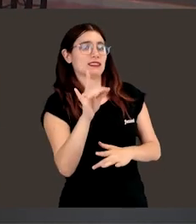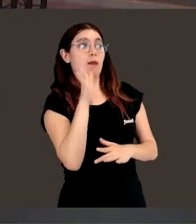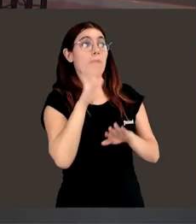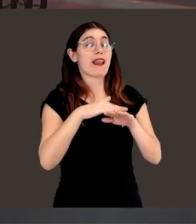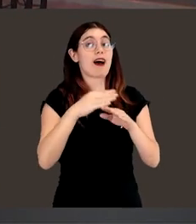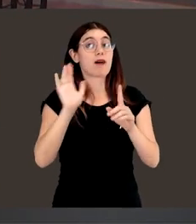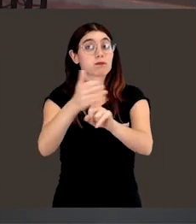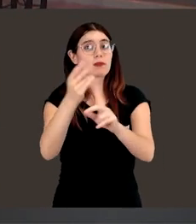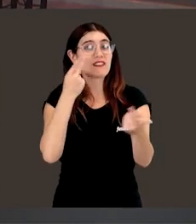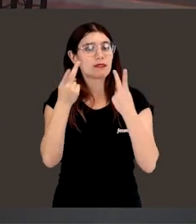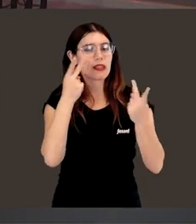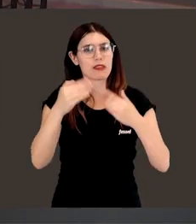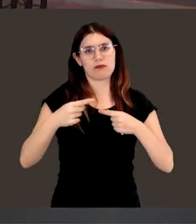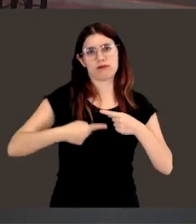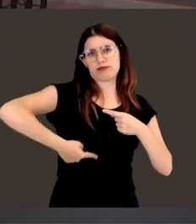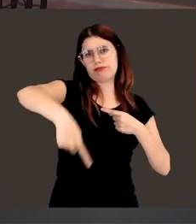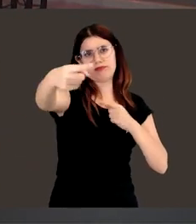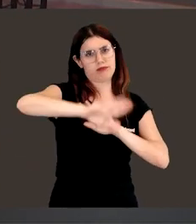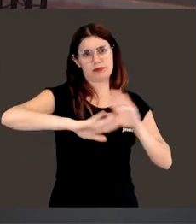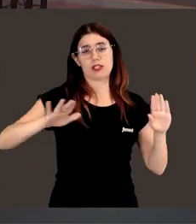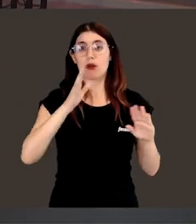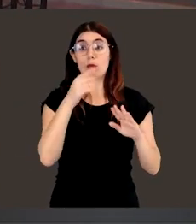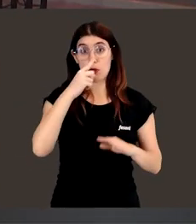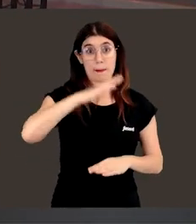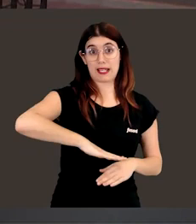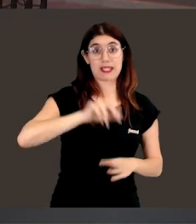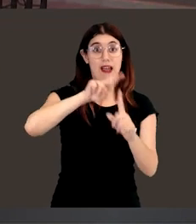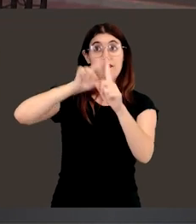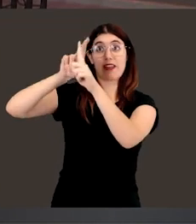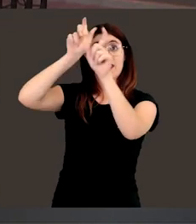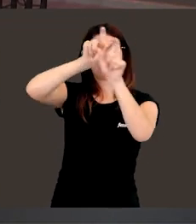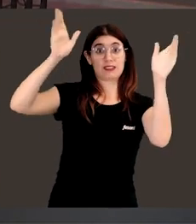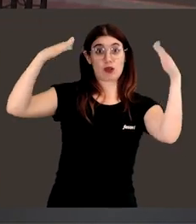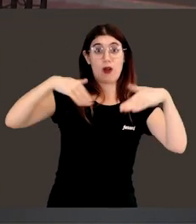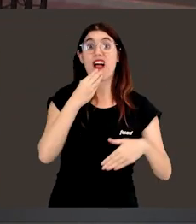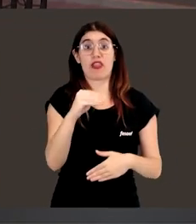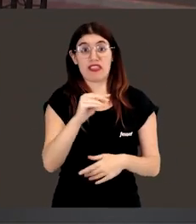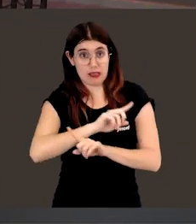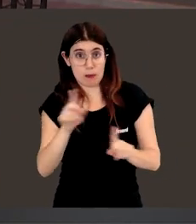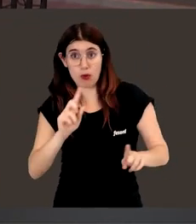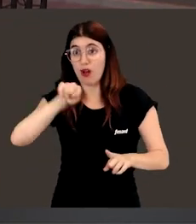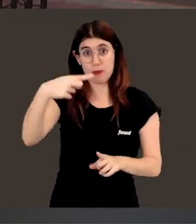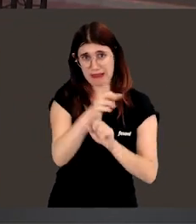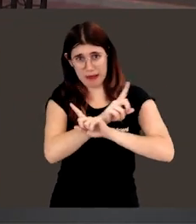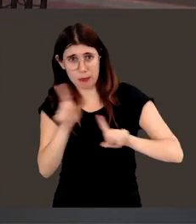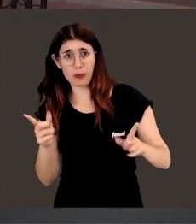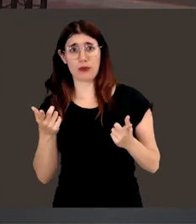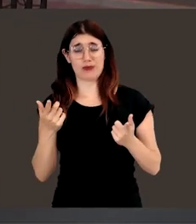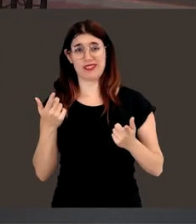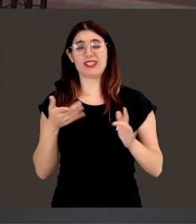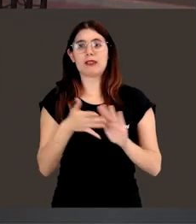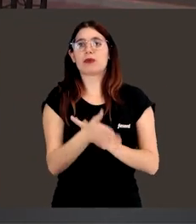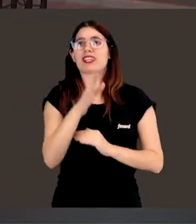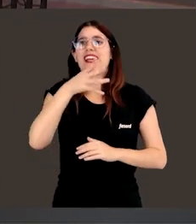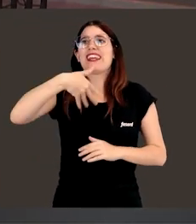visibilización la carrera ha sido muy larga, porque incluso yo de pequeña no tenía ningún referente, pero es que de adolescente tampoco. Y en la carrera tampoco, porque ni